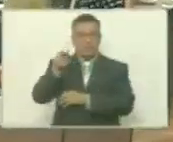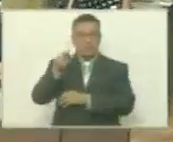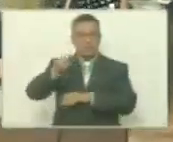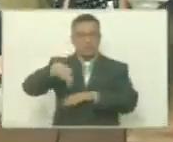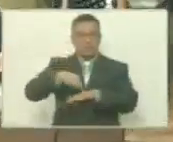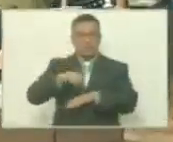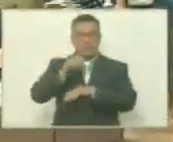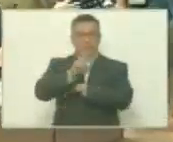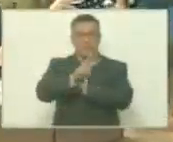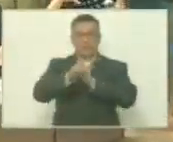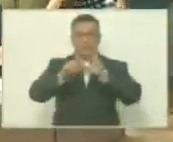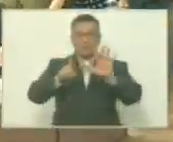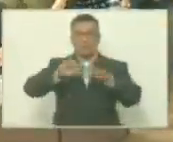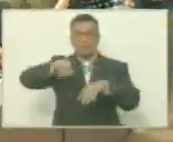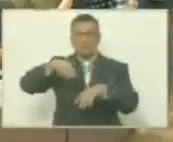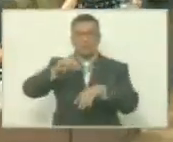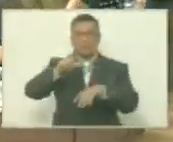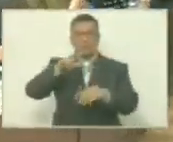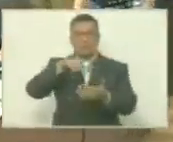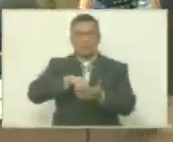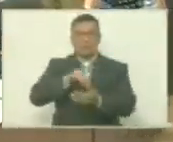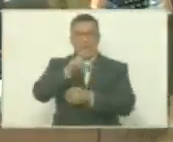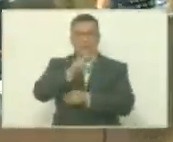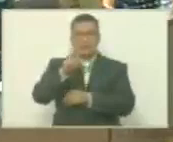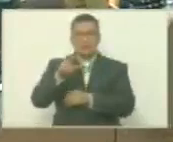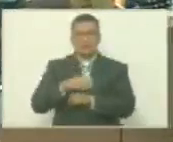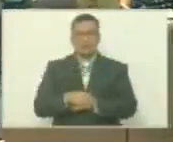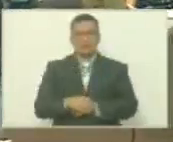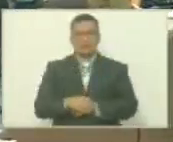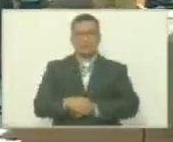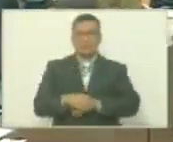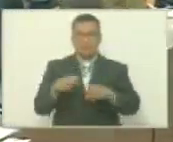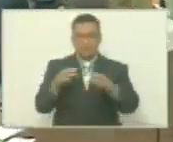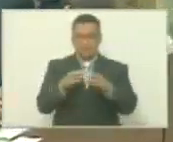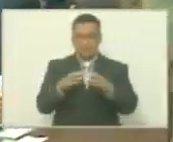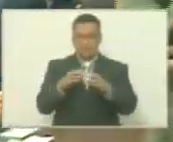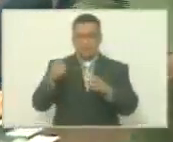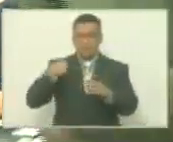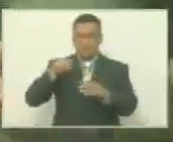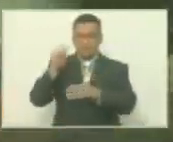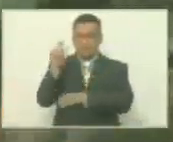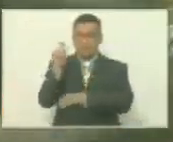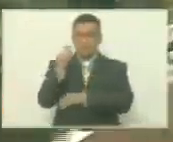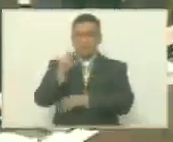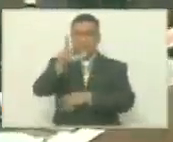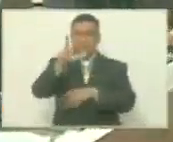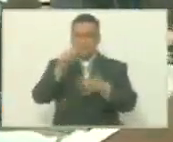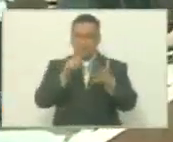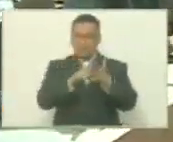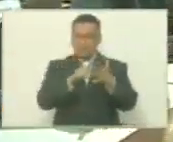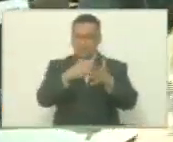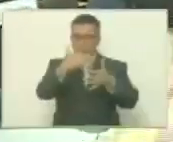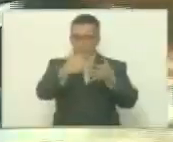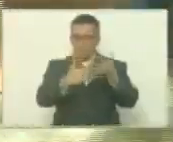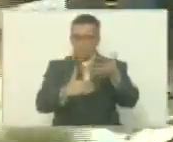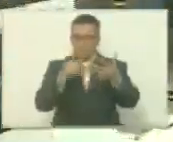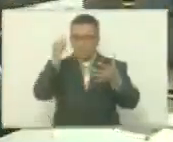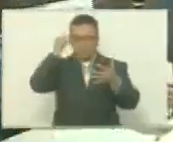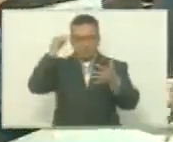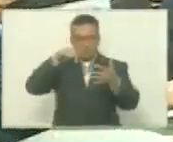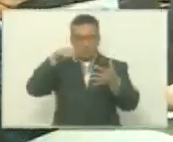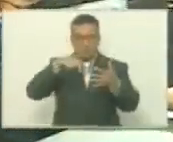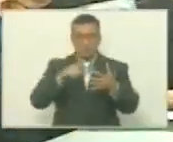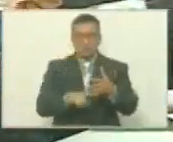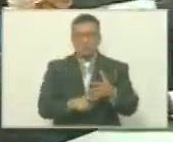hoy, 26 de julio del 2022. Sesión que contempla tres puntos en el orden del